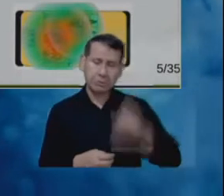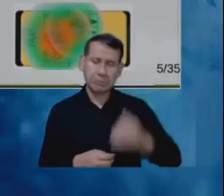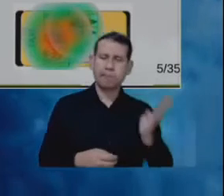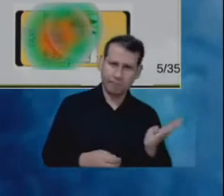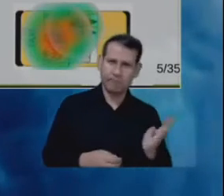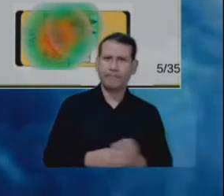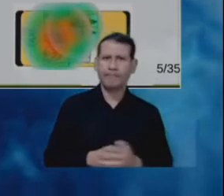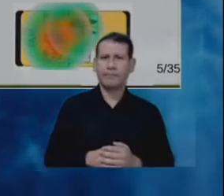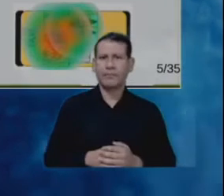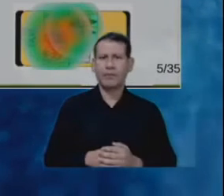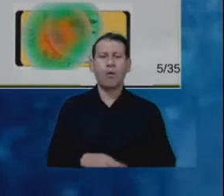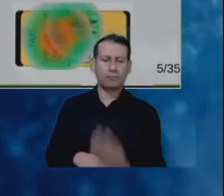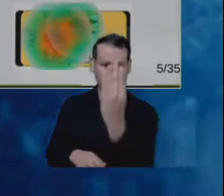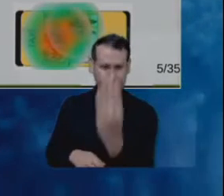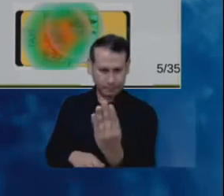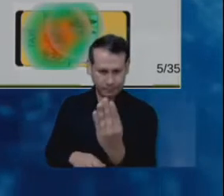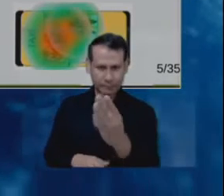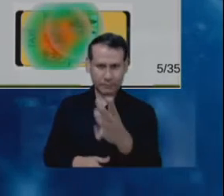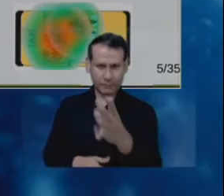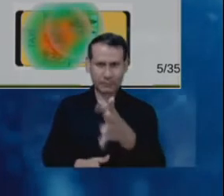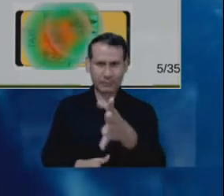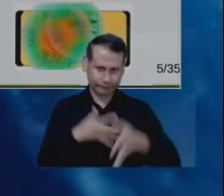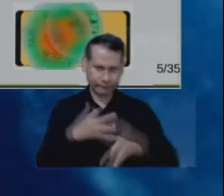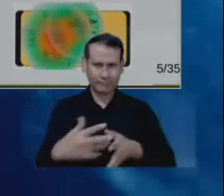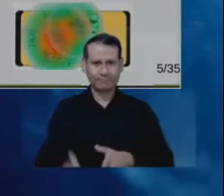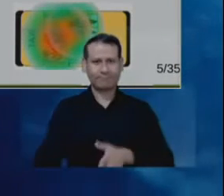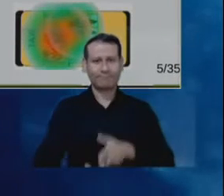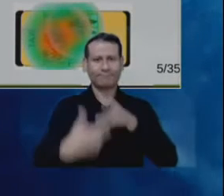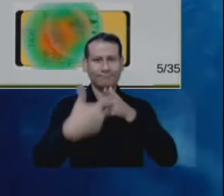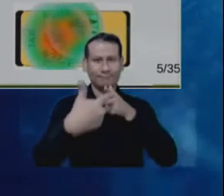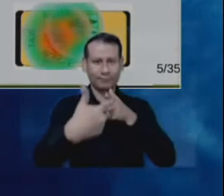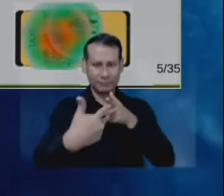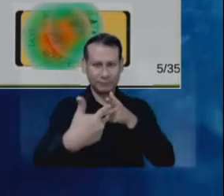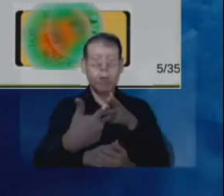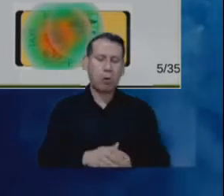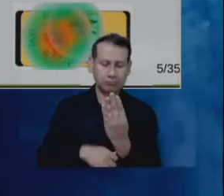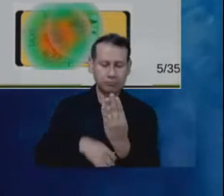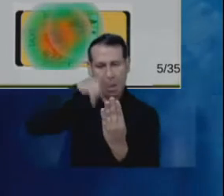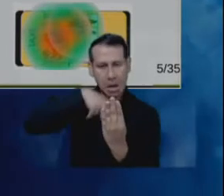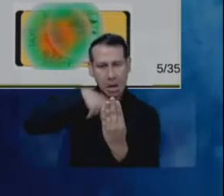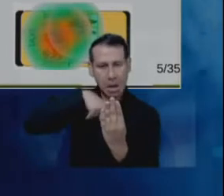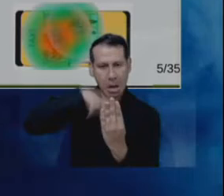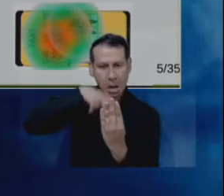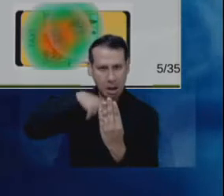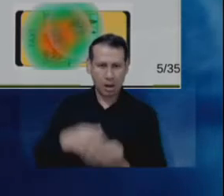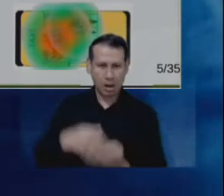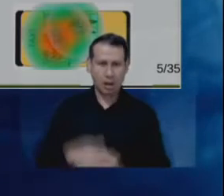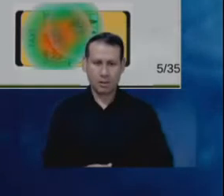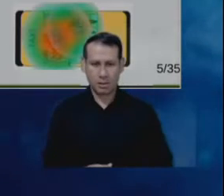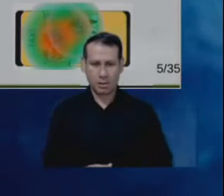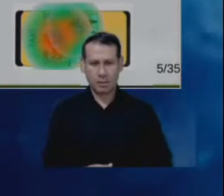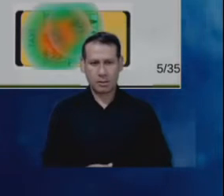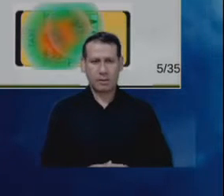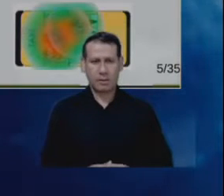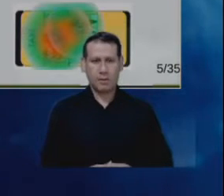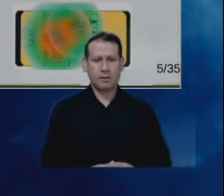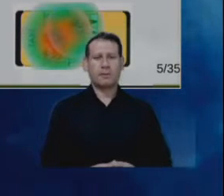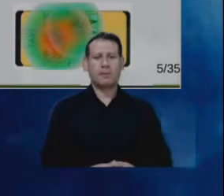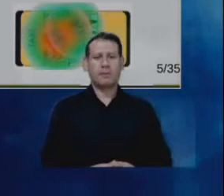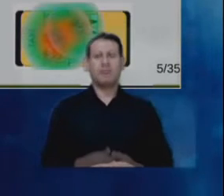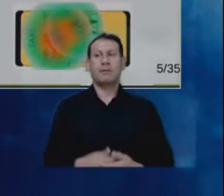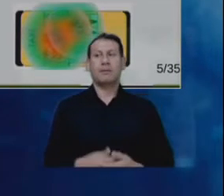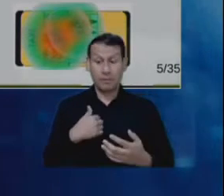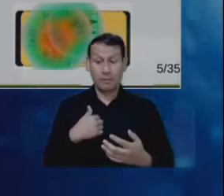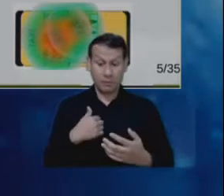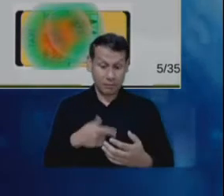videollamada o de lectura. Y también podemos tener exposición debida, no al terminal móvil, sino que